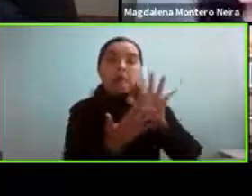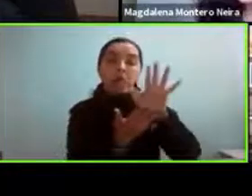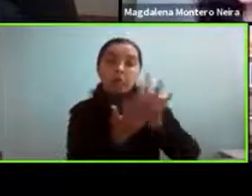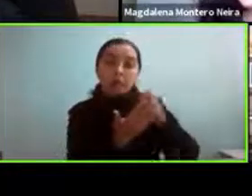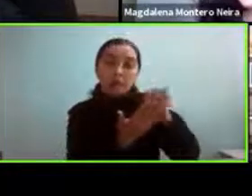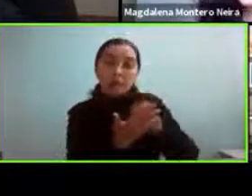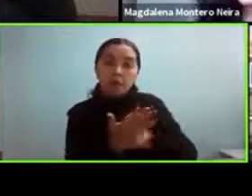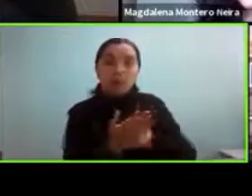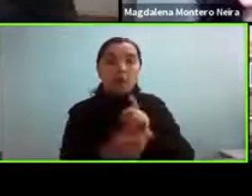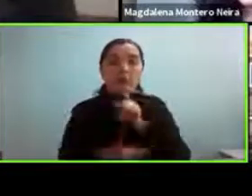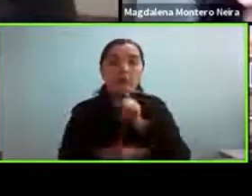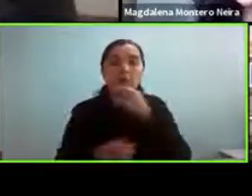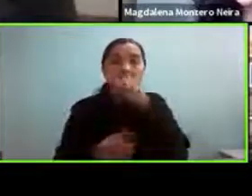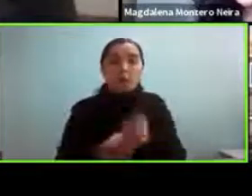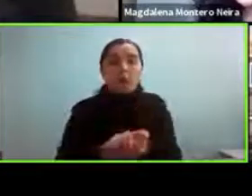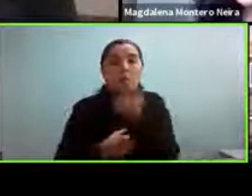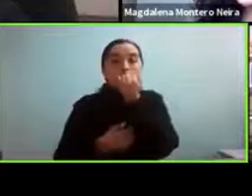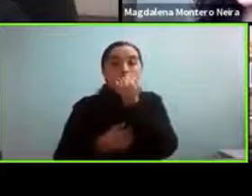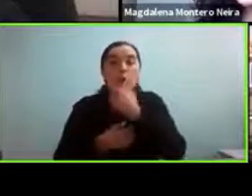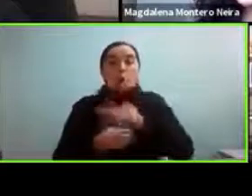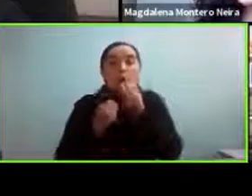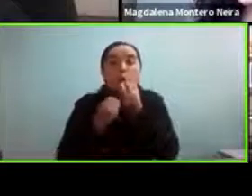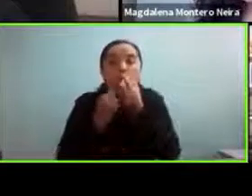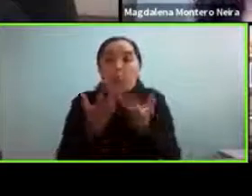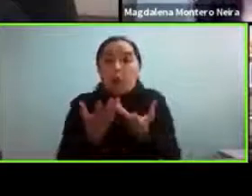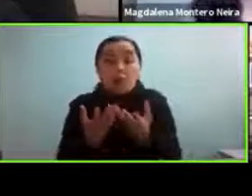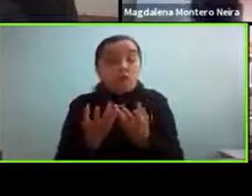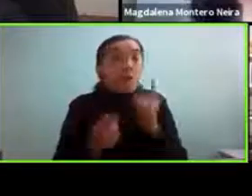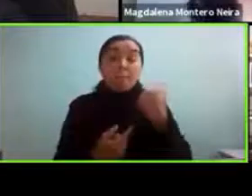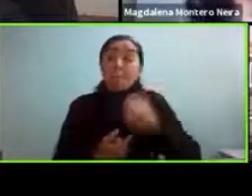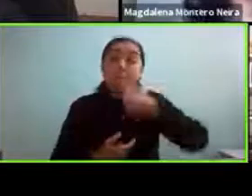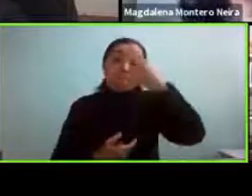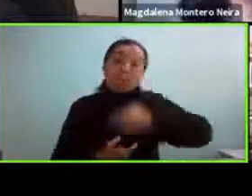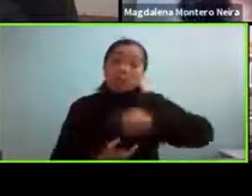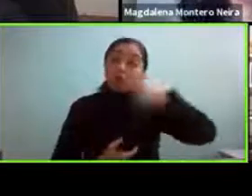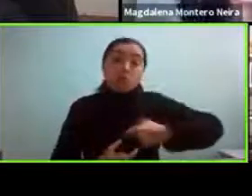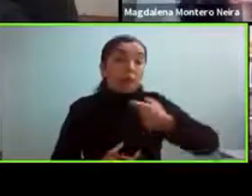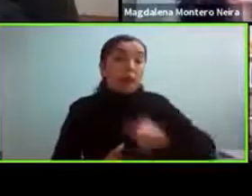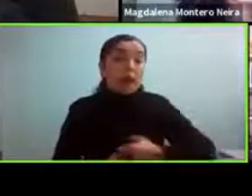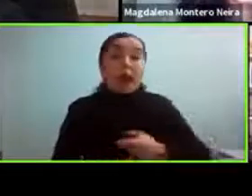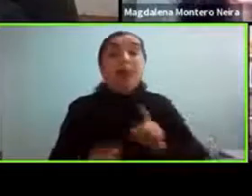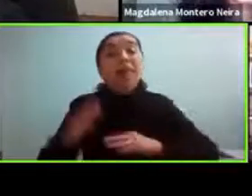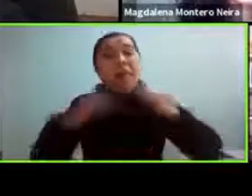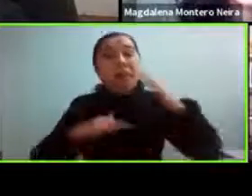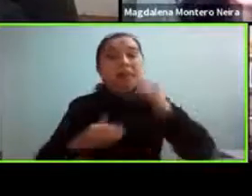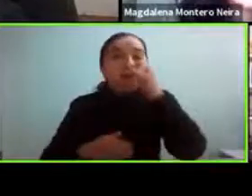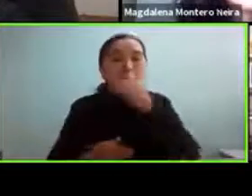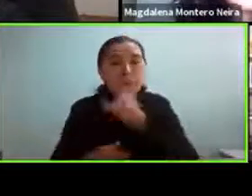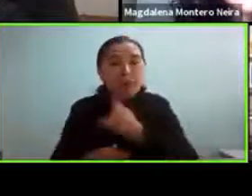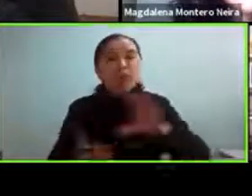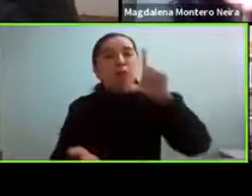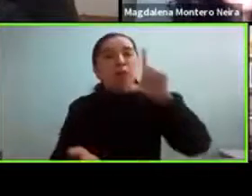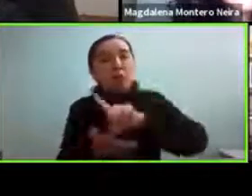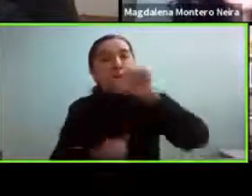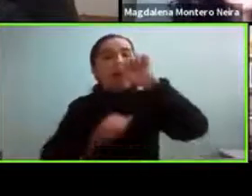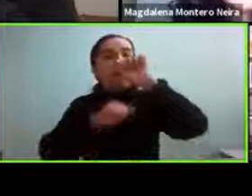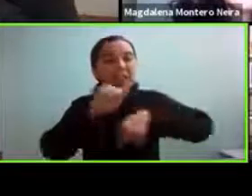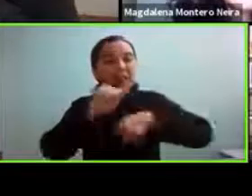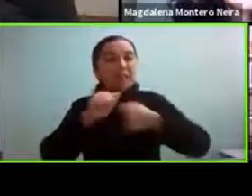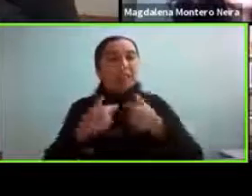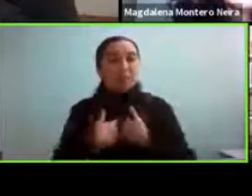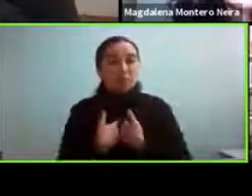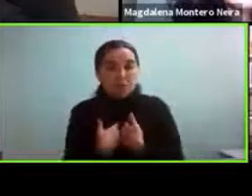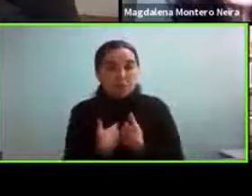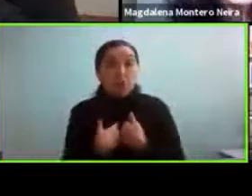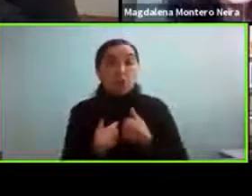personal y depende de cada entorno y de cada lugar y de digamos o sea el momento también de aceptación de esa persona con respecto a su propio